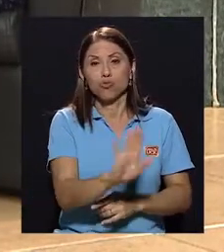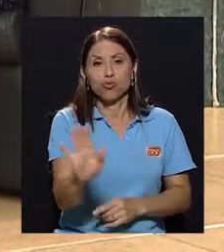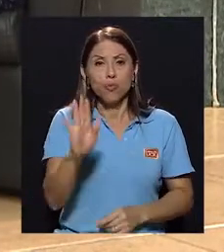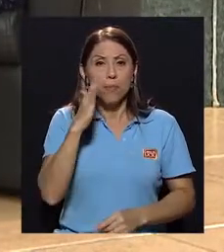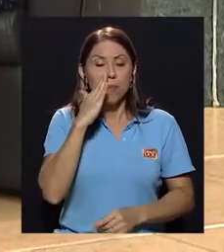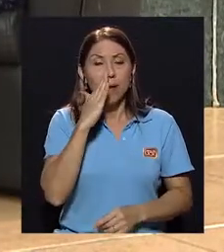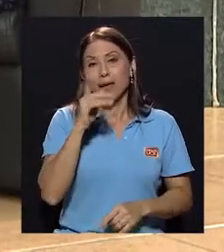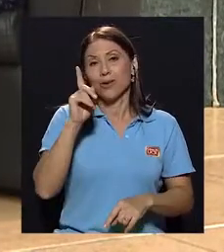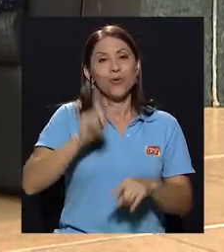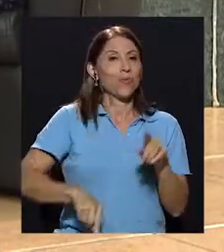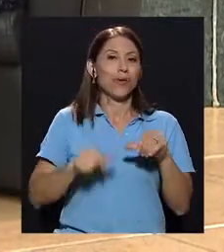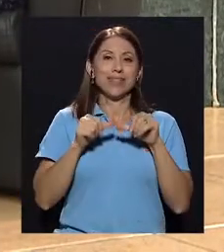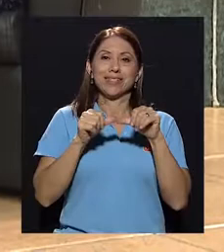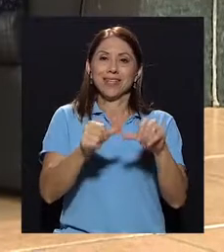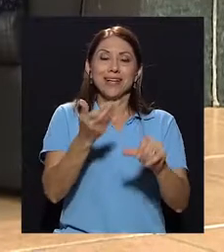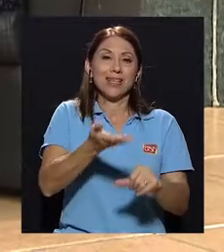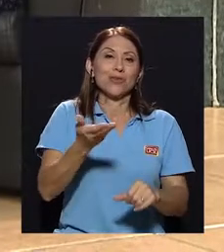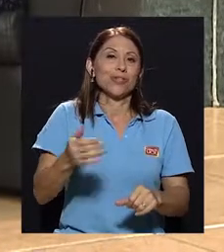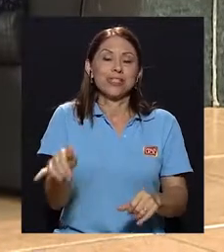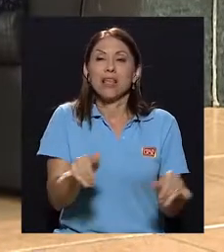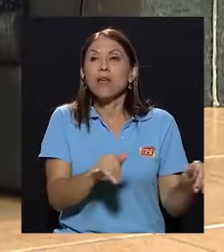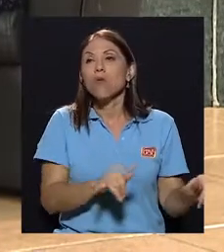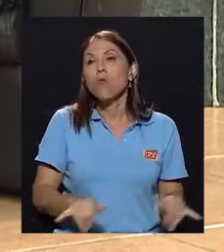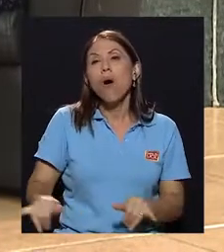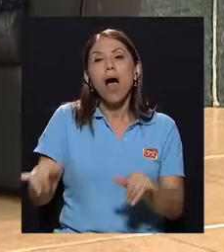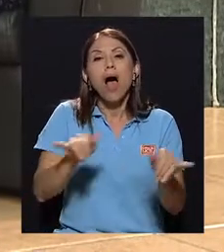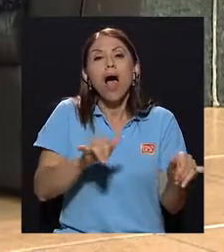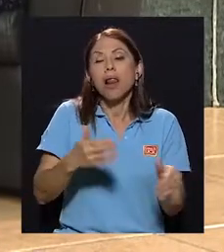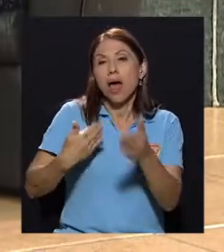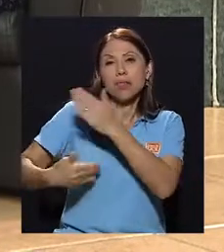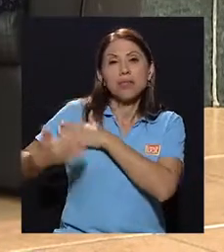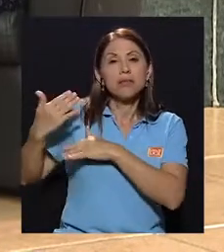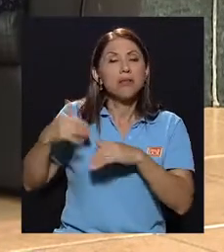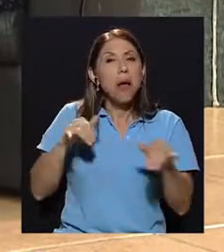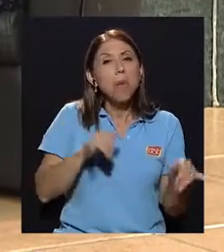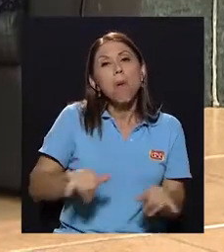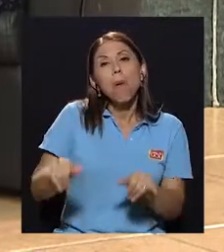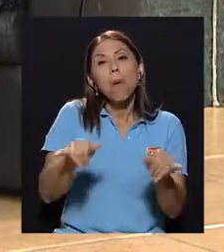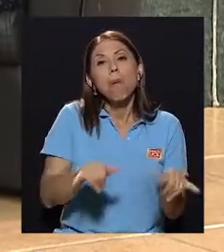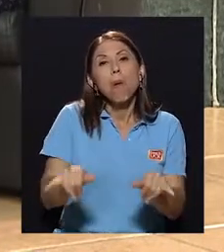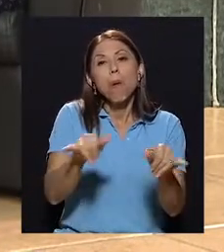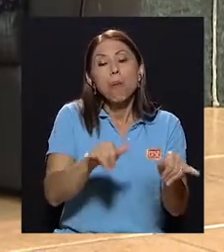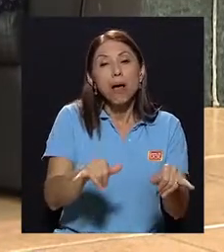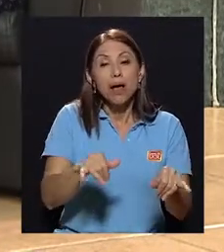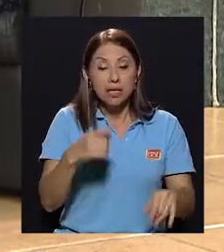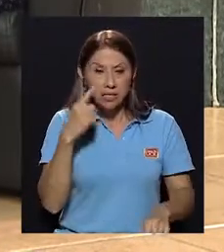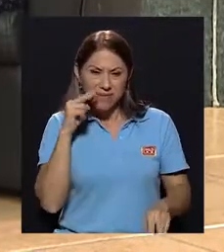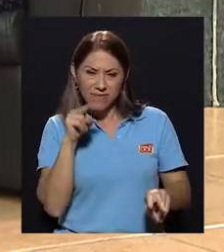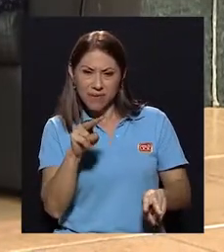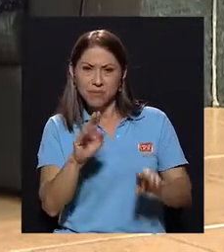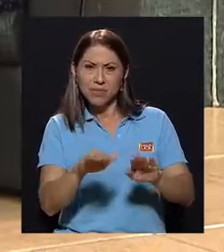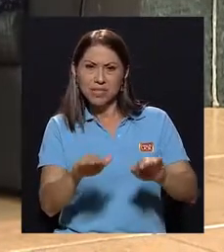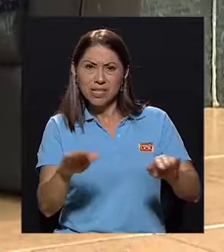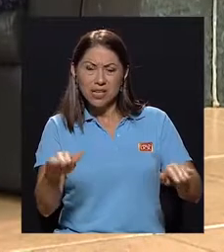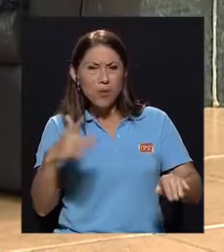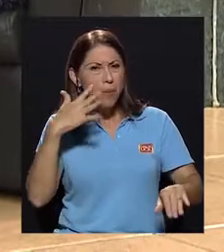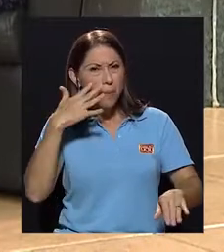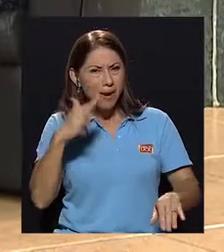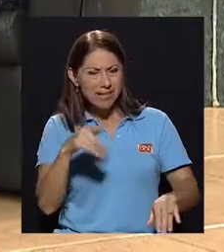Entonces, que un niño, que una niña pareciera que esto le es normal o pareciera que no